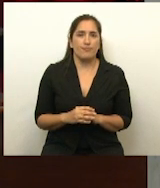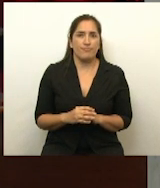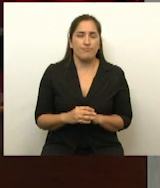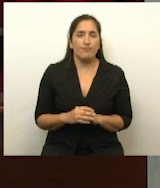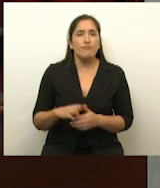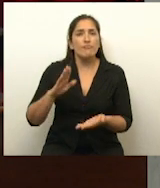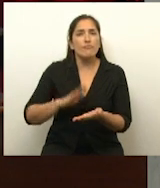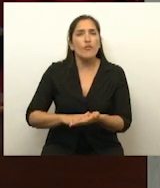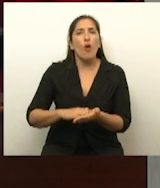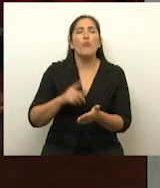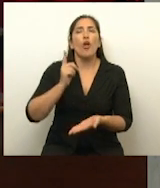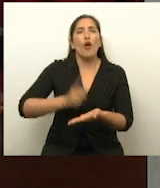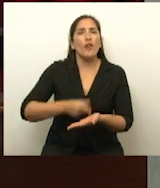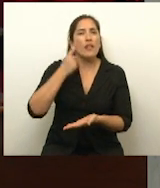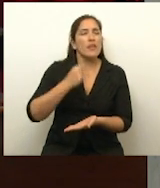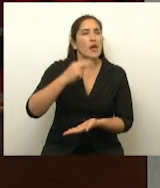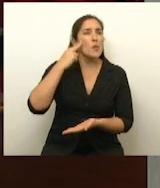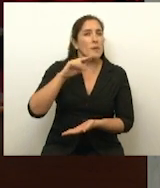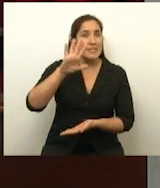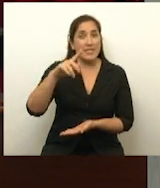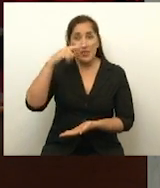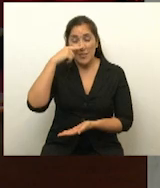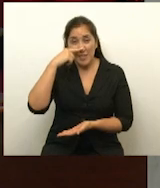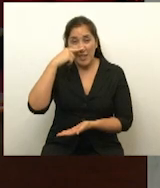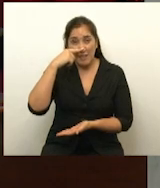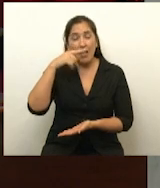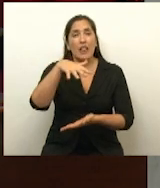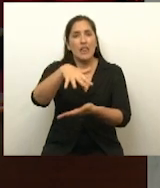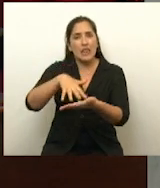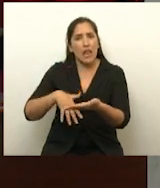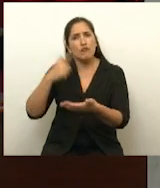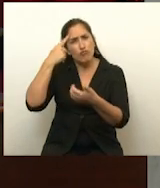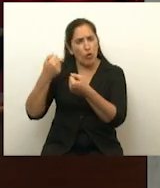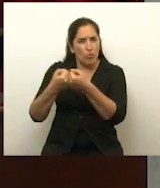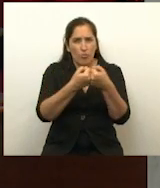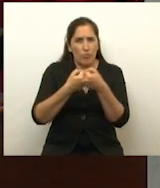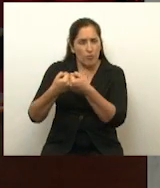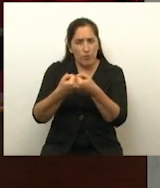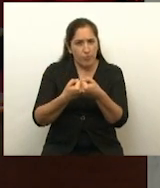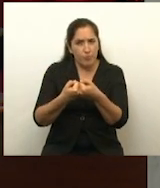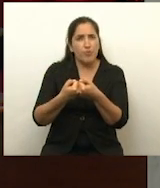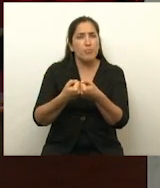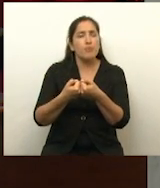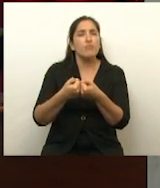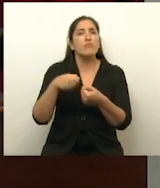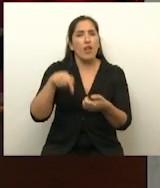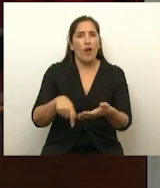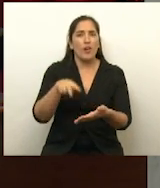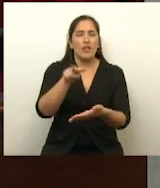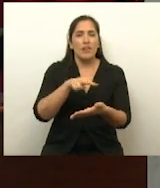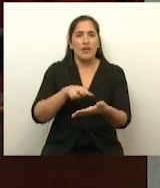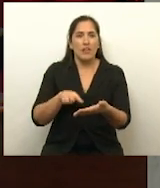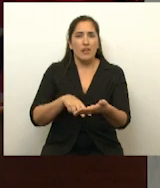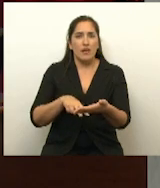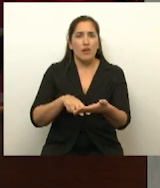Respecto del orden del día 957, obra en Secretaría un texto consensuado, el cual se procede a dar lectura. No,